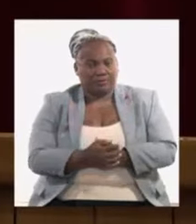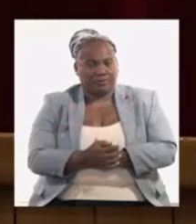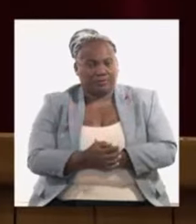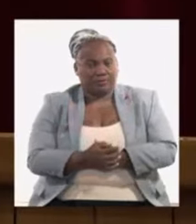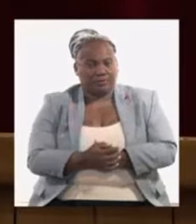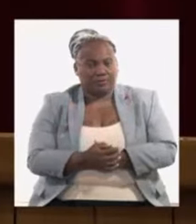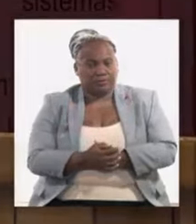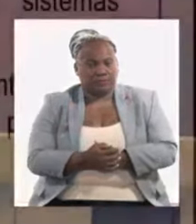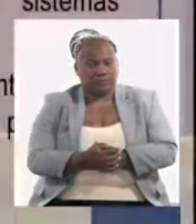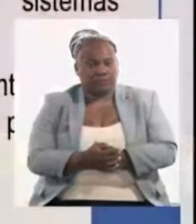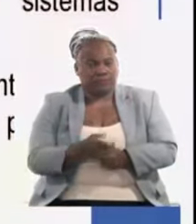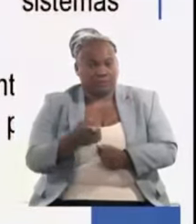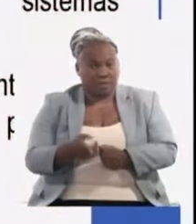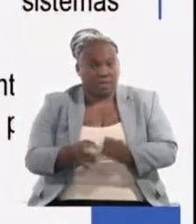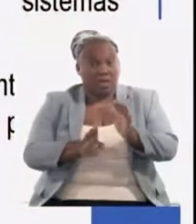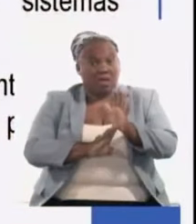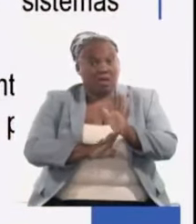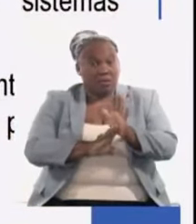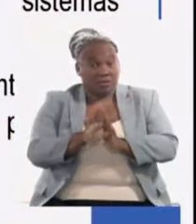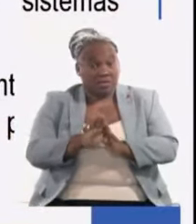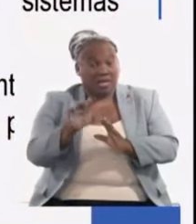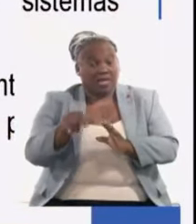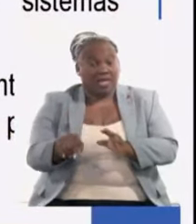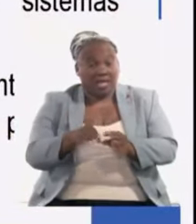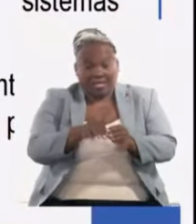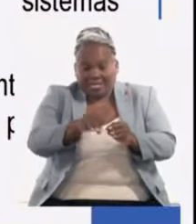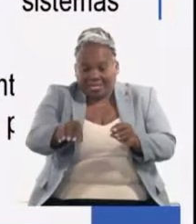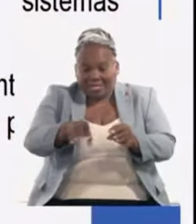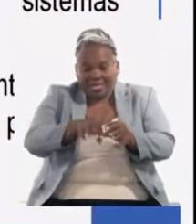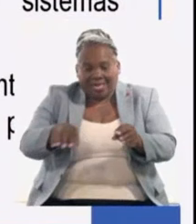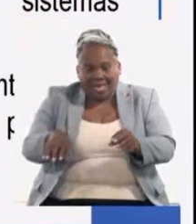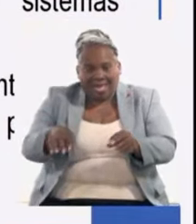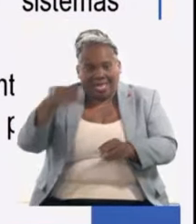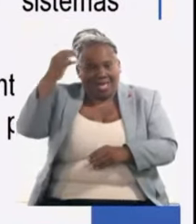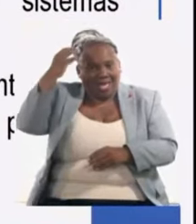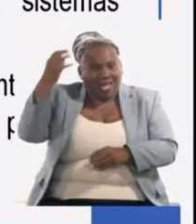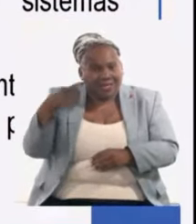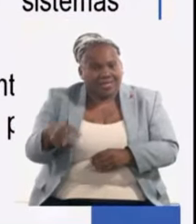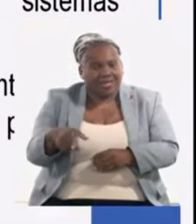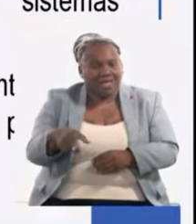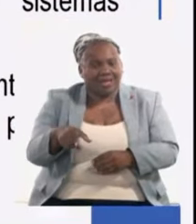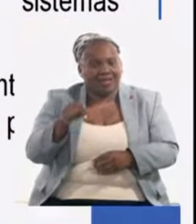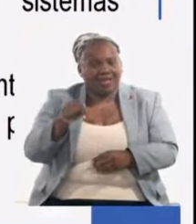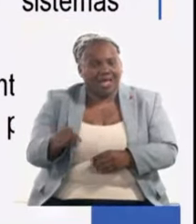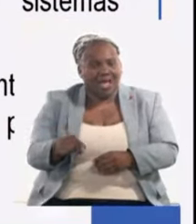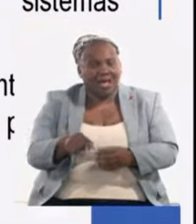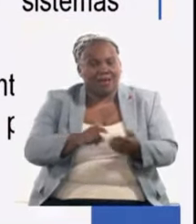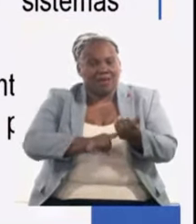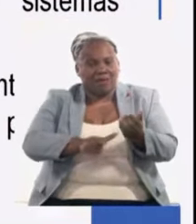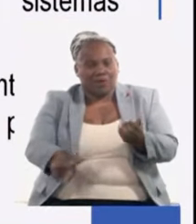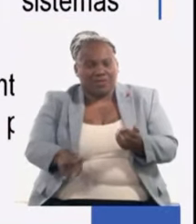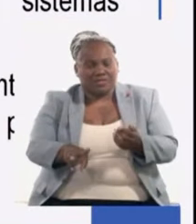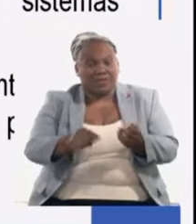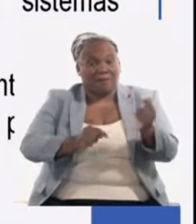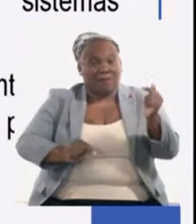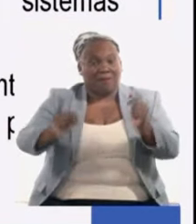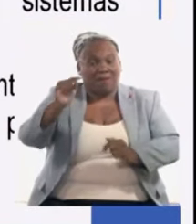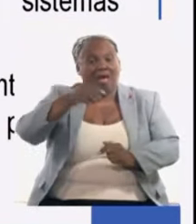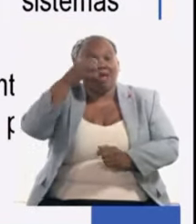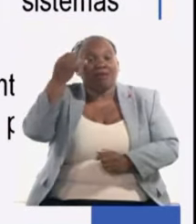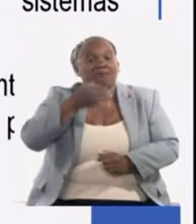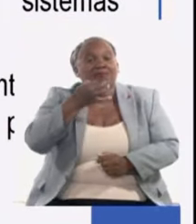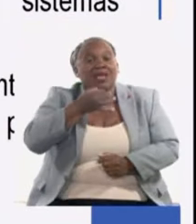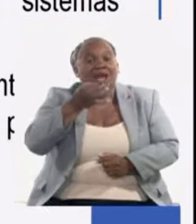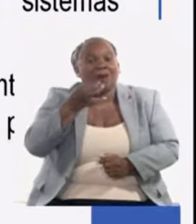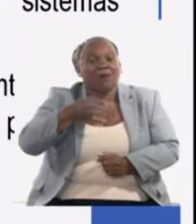bueno avanzar la descentralización de estructuras empresariales estatales de subordinación nacional hacia los territorios una prioridad lo vimos ayer en la comisión económica